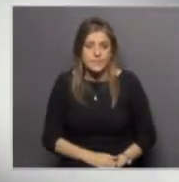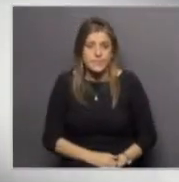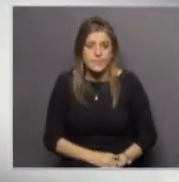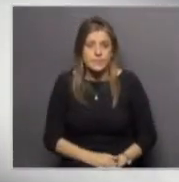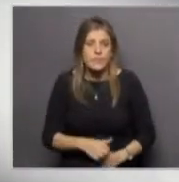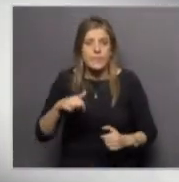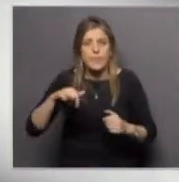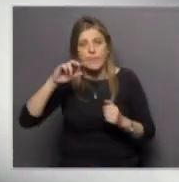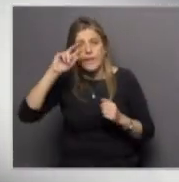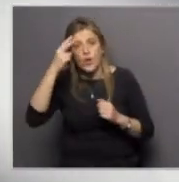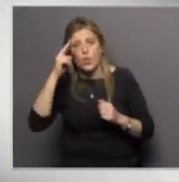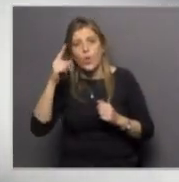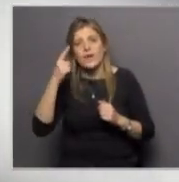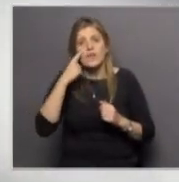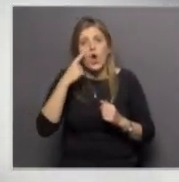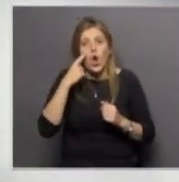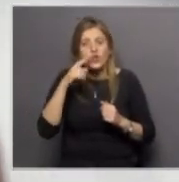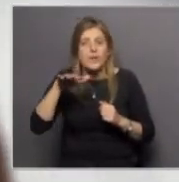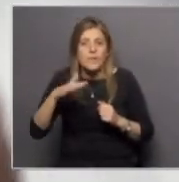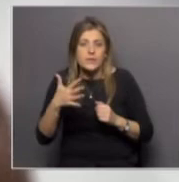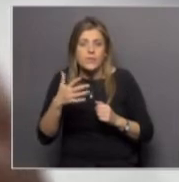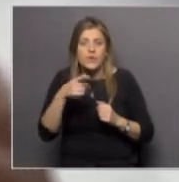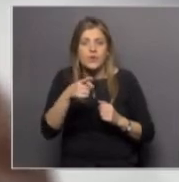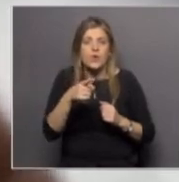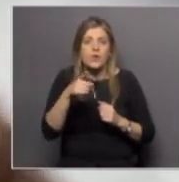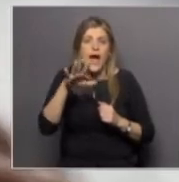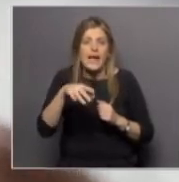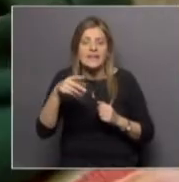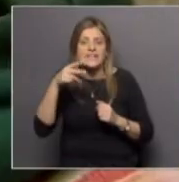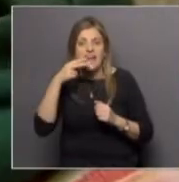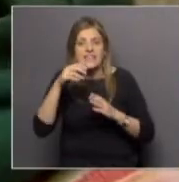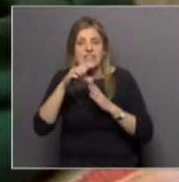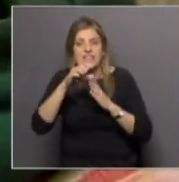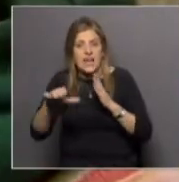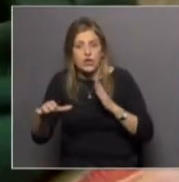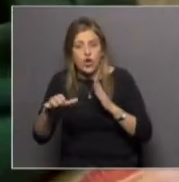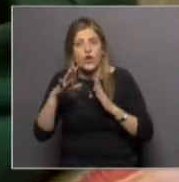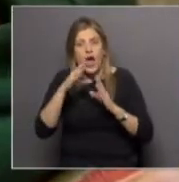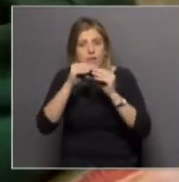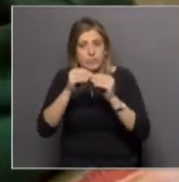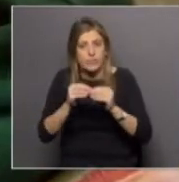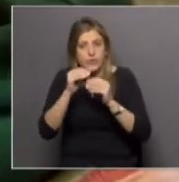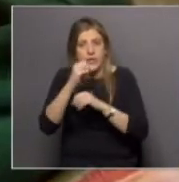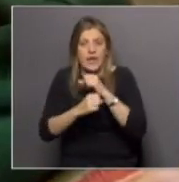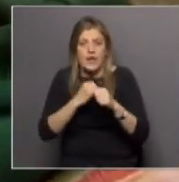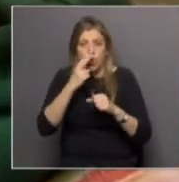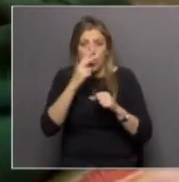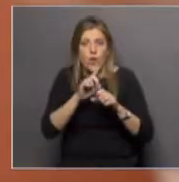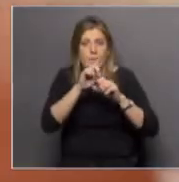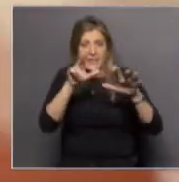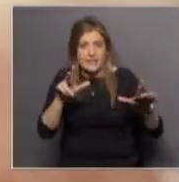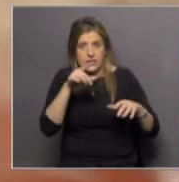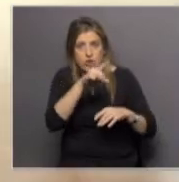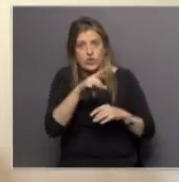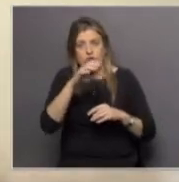en Uruguay se conocen algunas cifras de uso de los llamados cigarrillos electrónicos en ese momento 2018 se vio